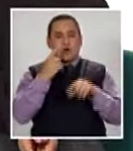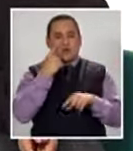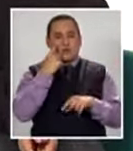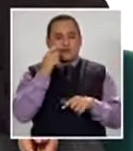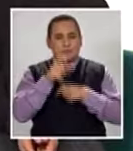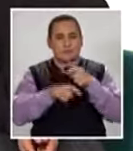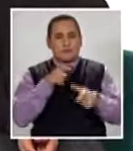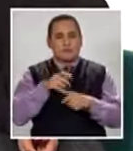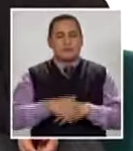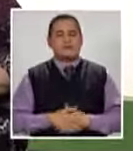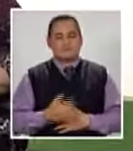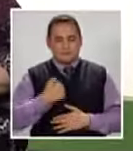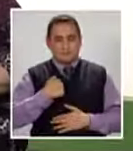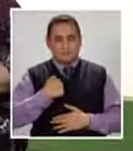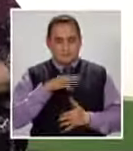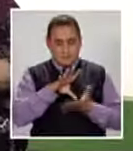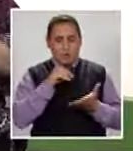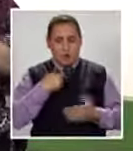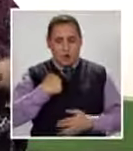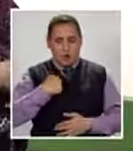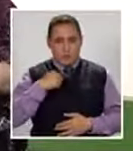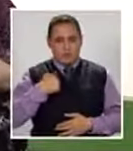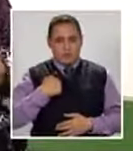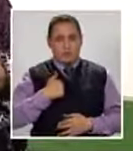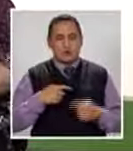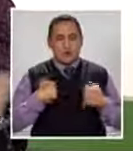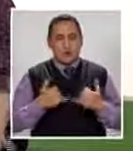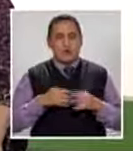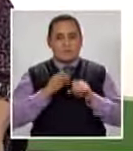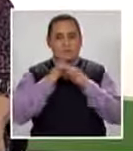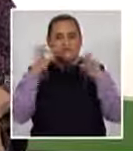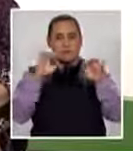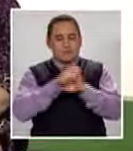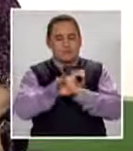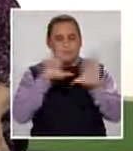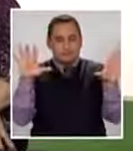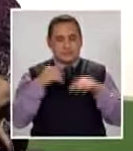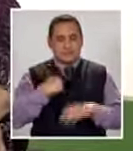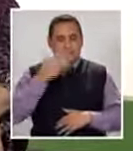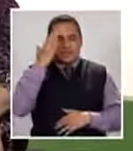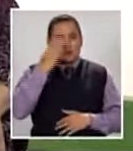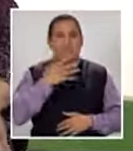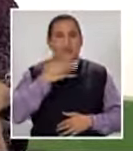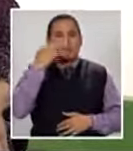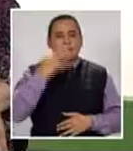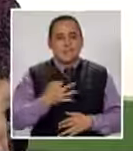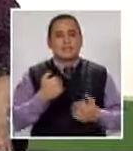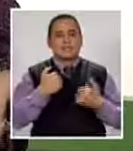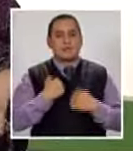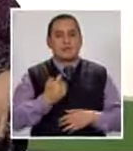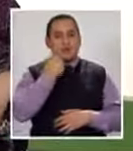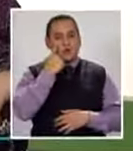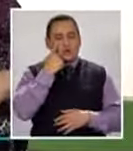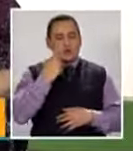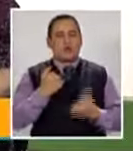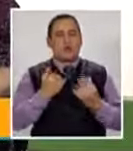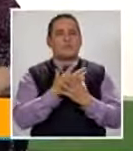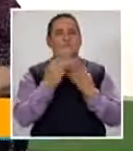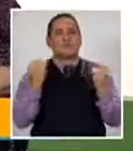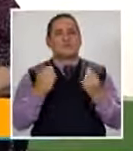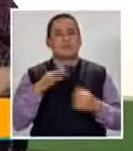pueda conocer Hoy mismo voy a hacer yo esto Ah, qué bien A colgarlo en el Facebook Que ya sabemos Porque de verdad Que debemos que conocer